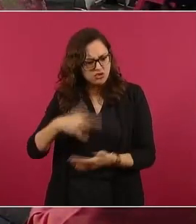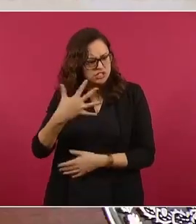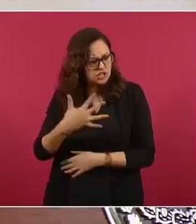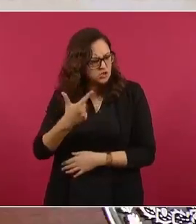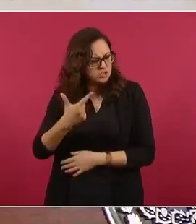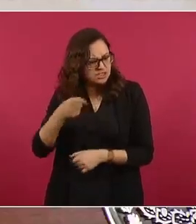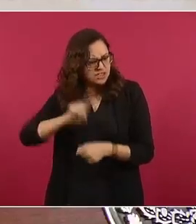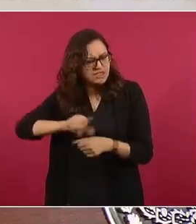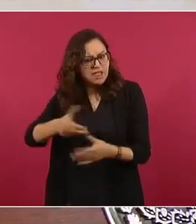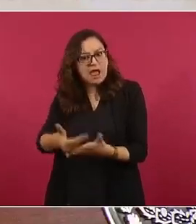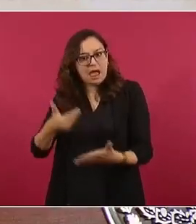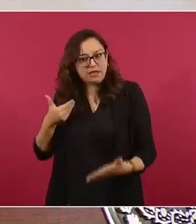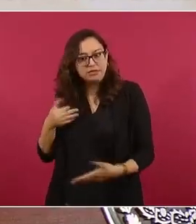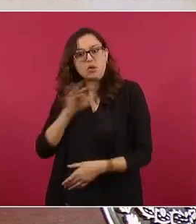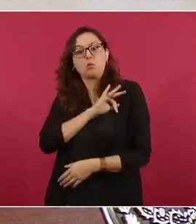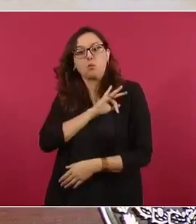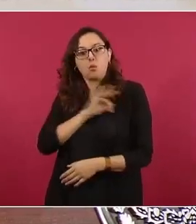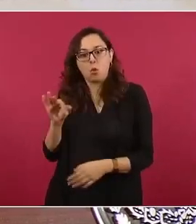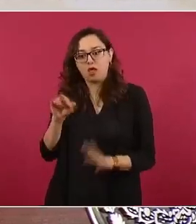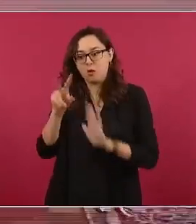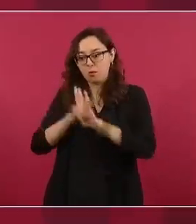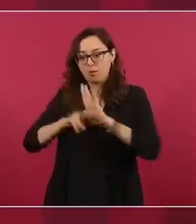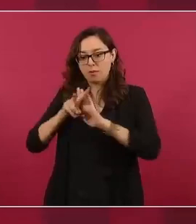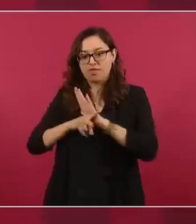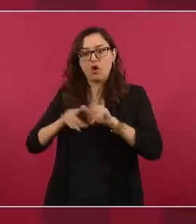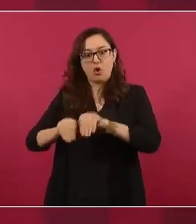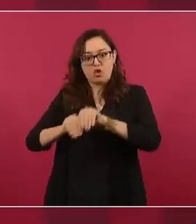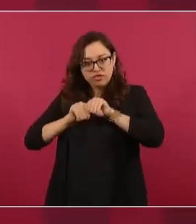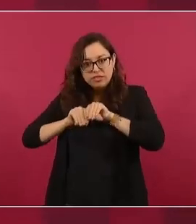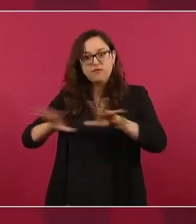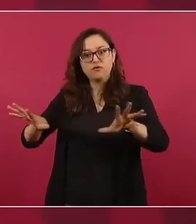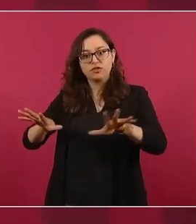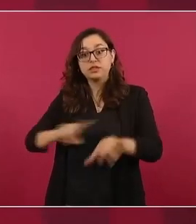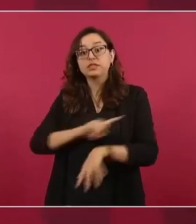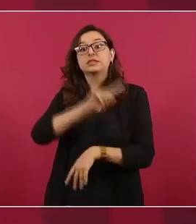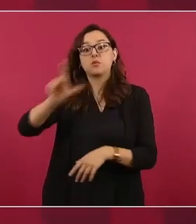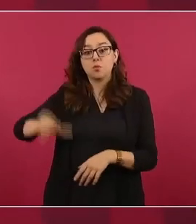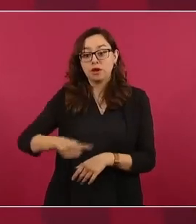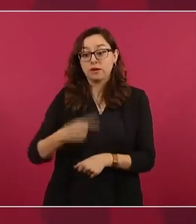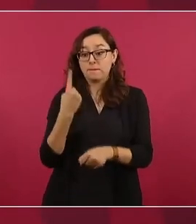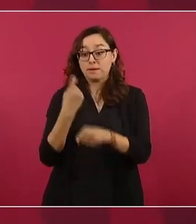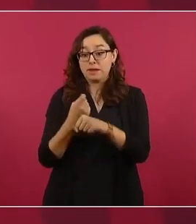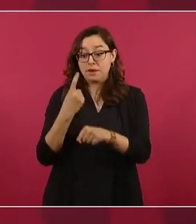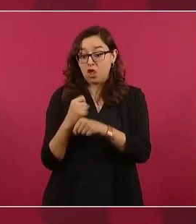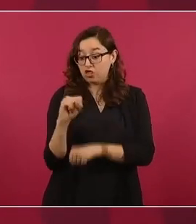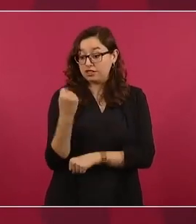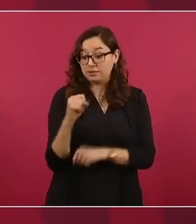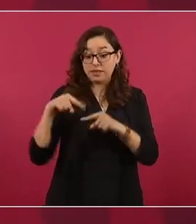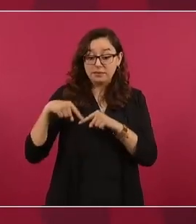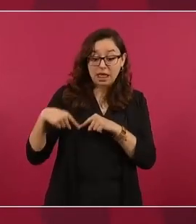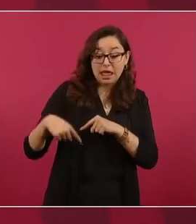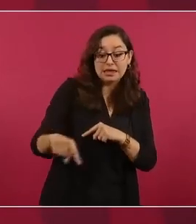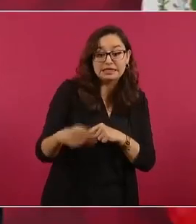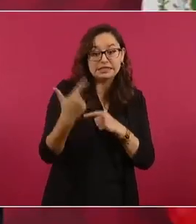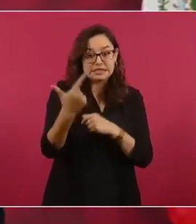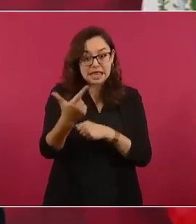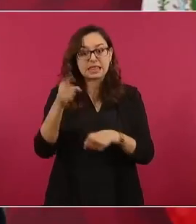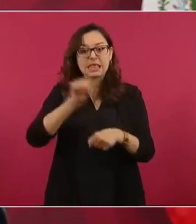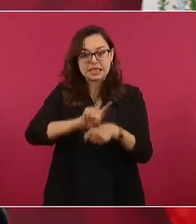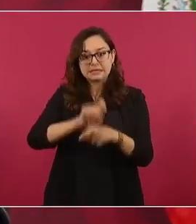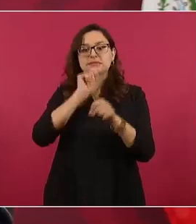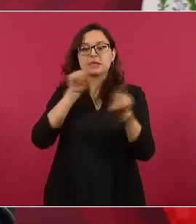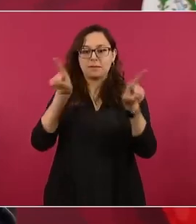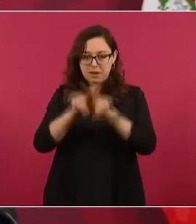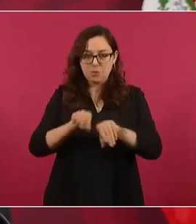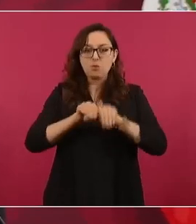del informe. Estamos haciendo algunos